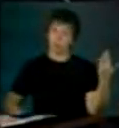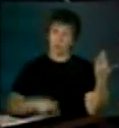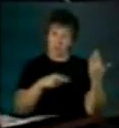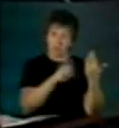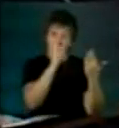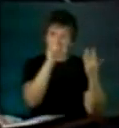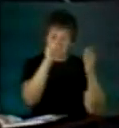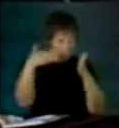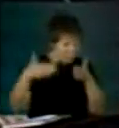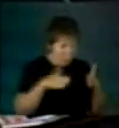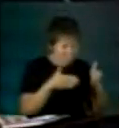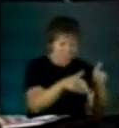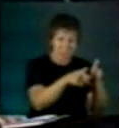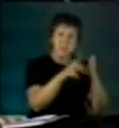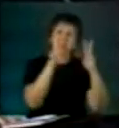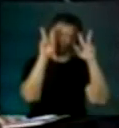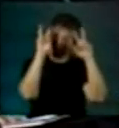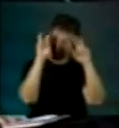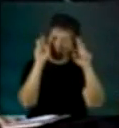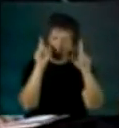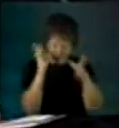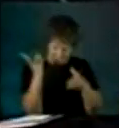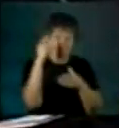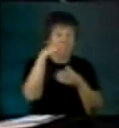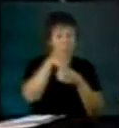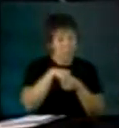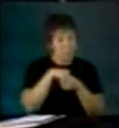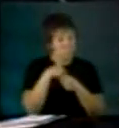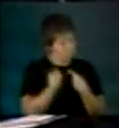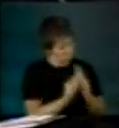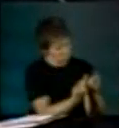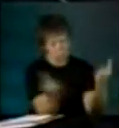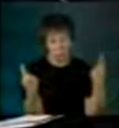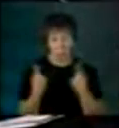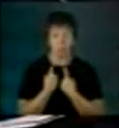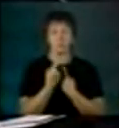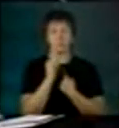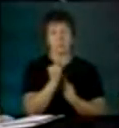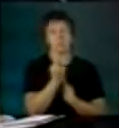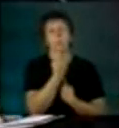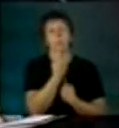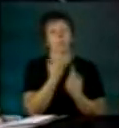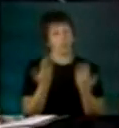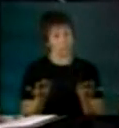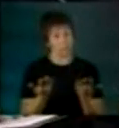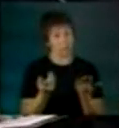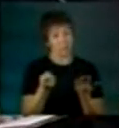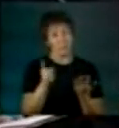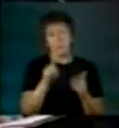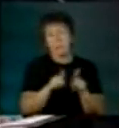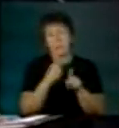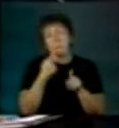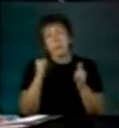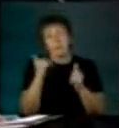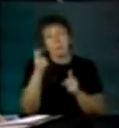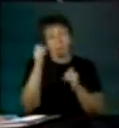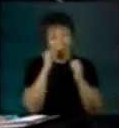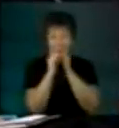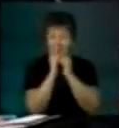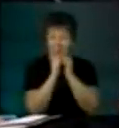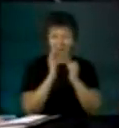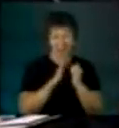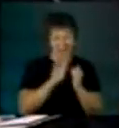y tratados en común por todos los partidos. La energía es un asunto lleno de